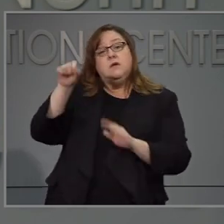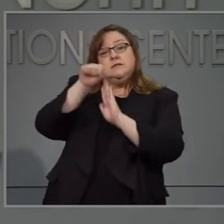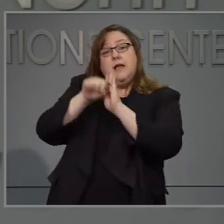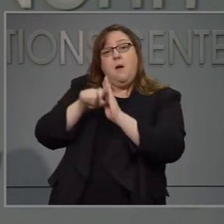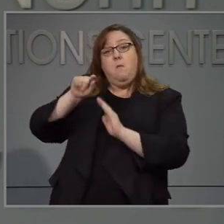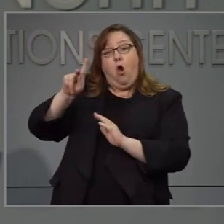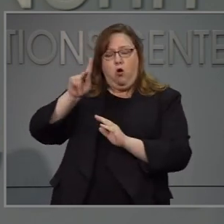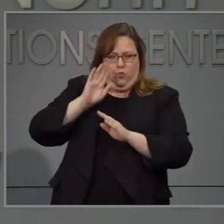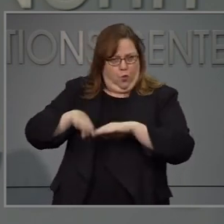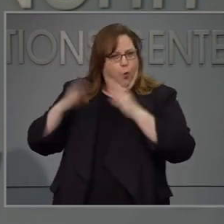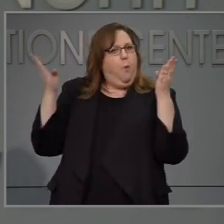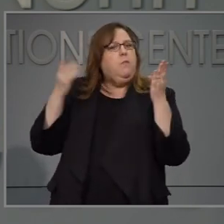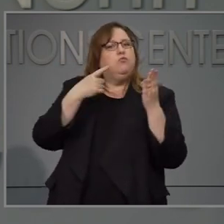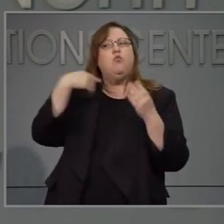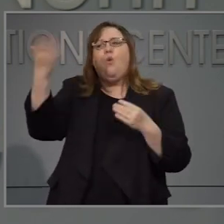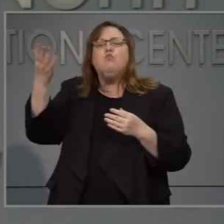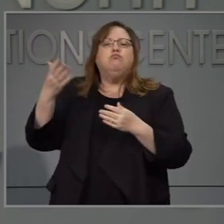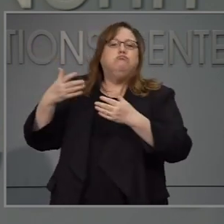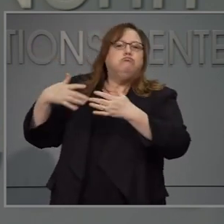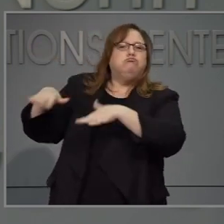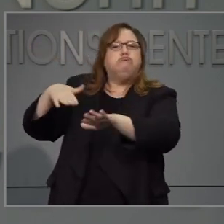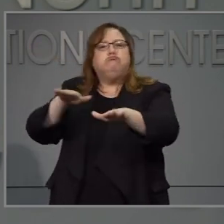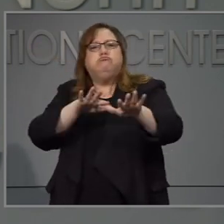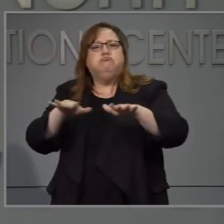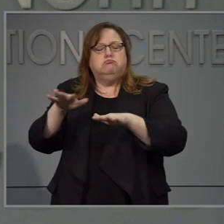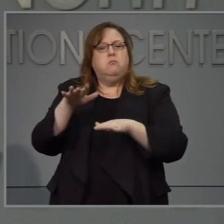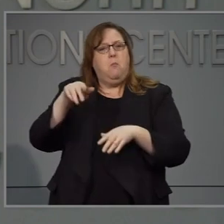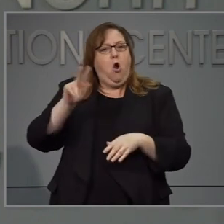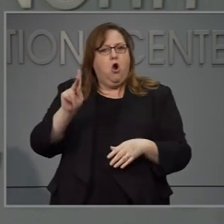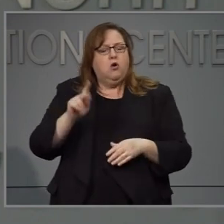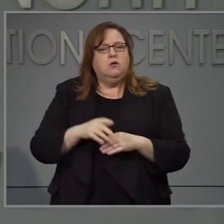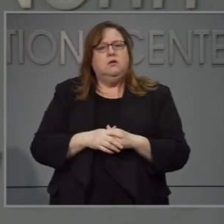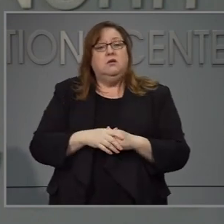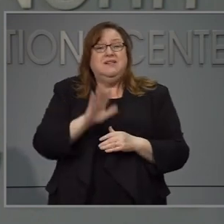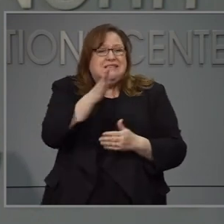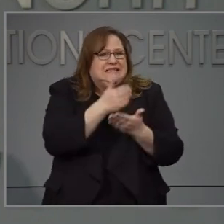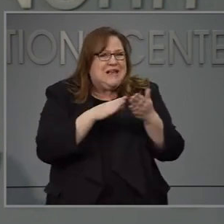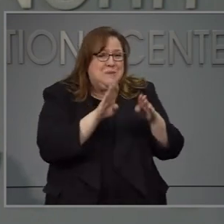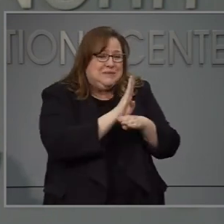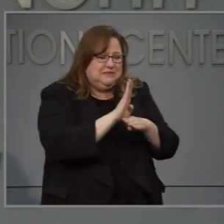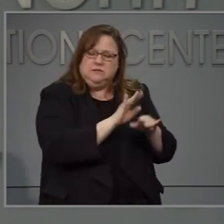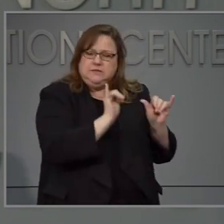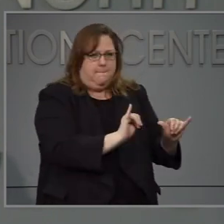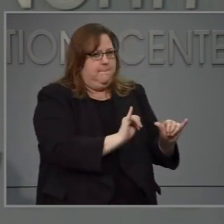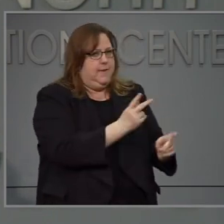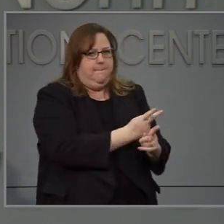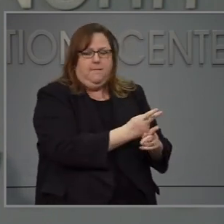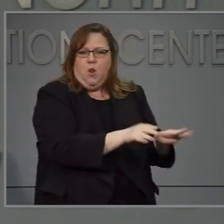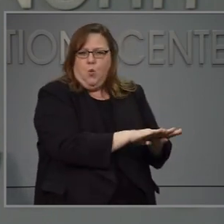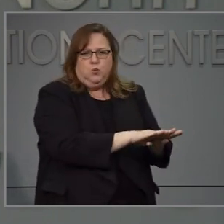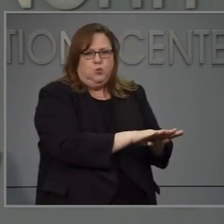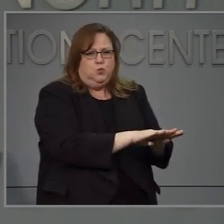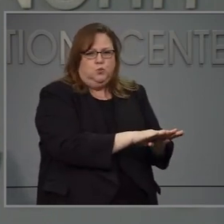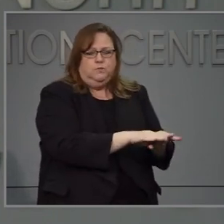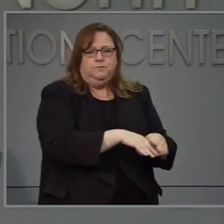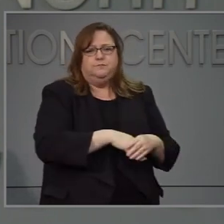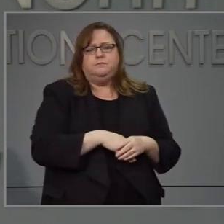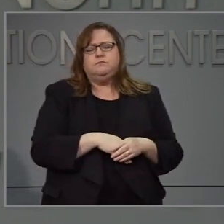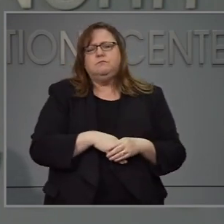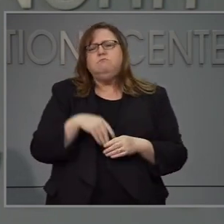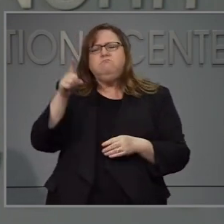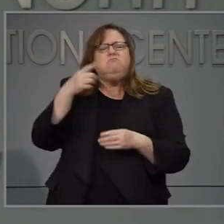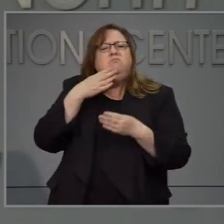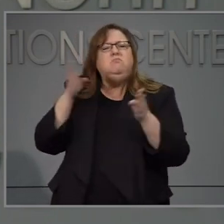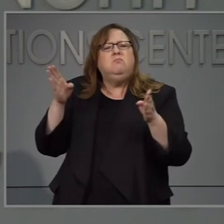siempre y cuando tengan reglas de seguridad, los parques estatal estarán abiertos y también necesitamos todavía